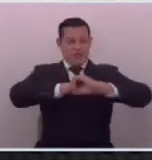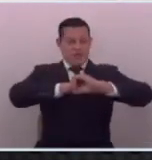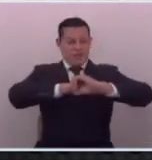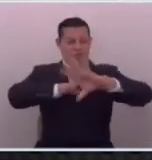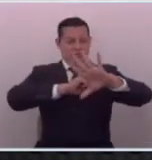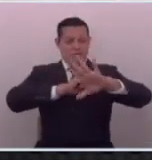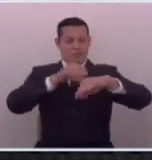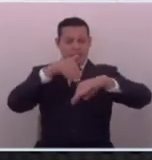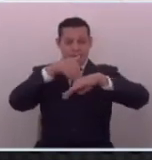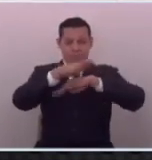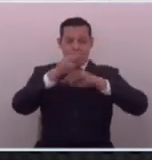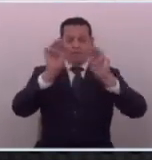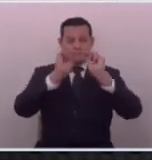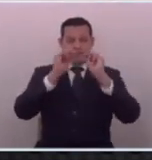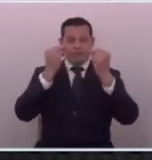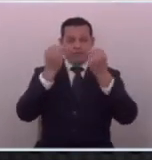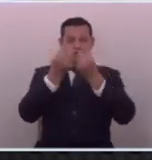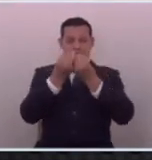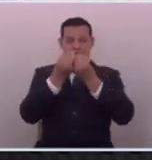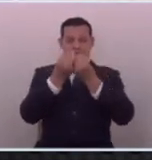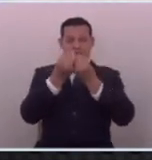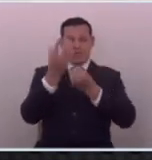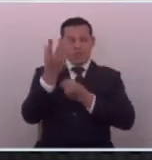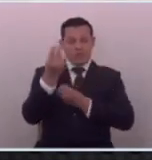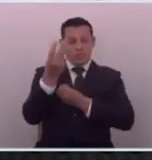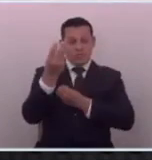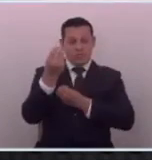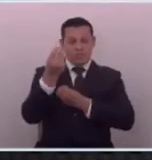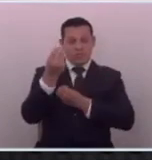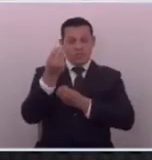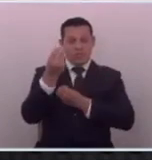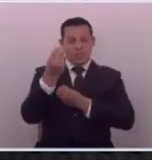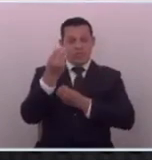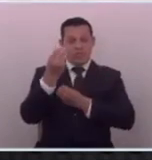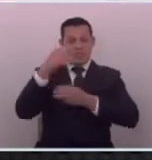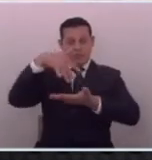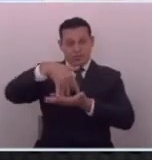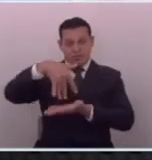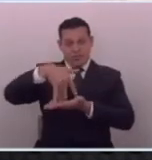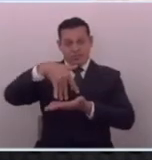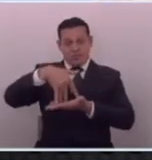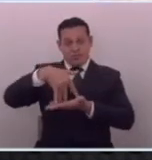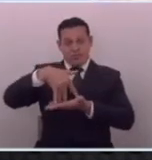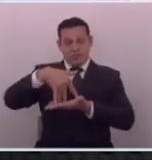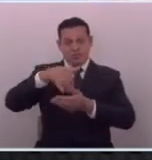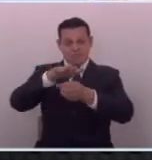mensajes de las pandillas que causen miedo hizo sobra a la población